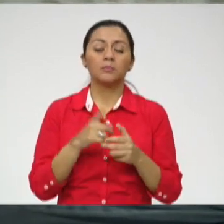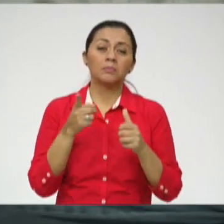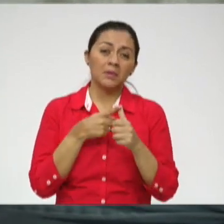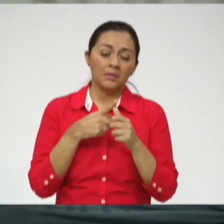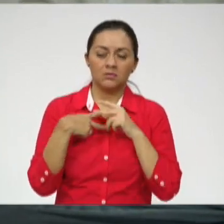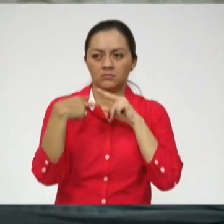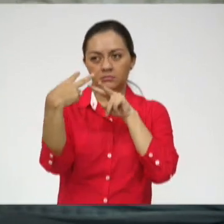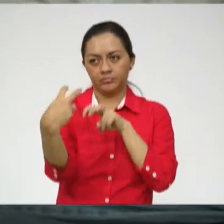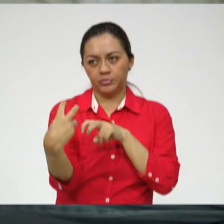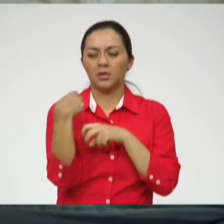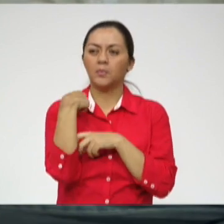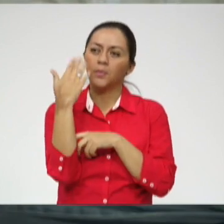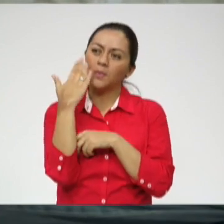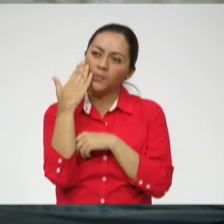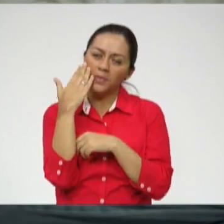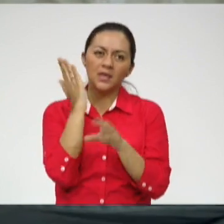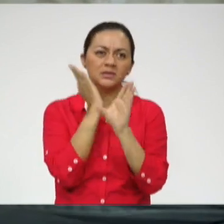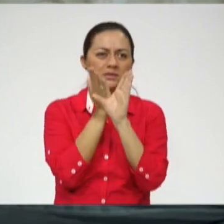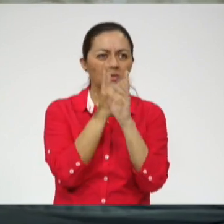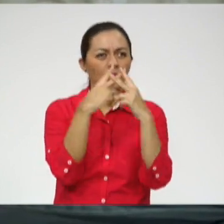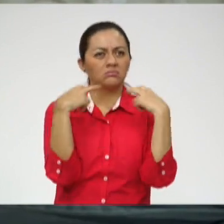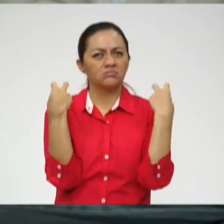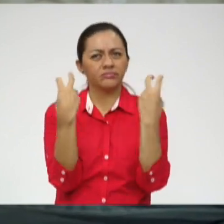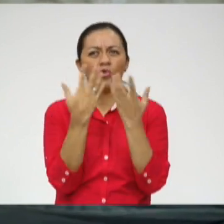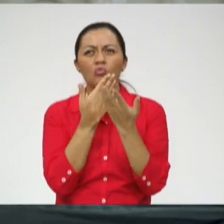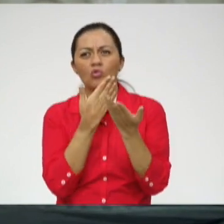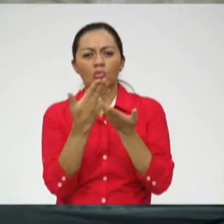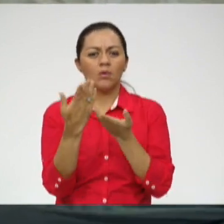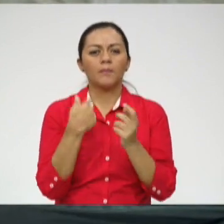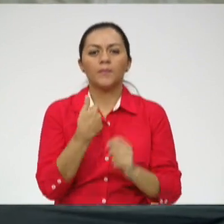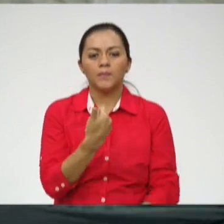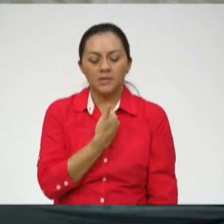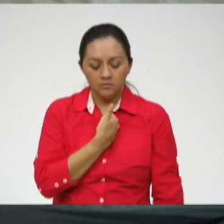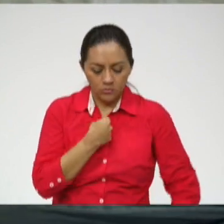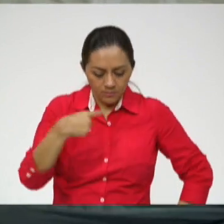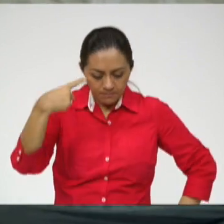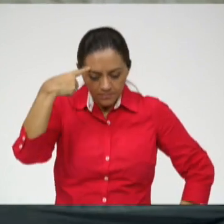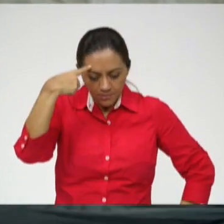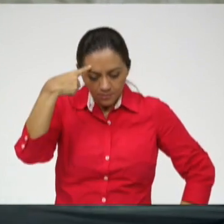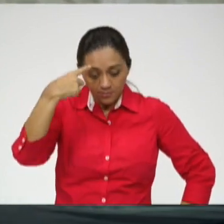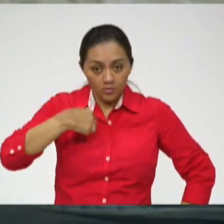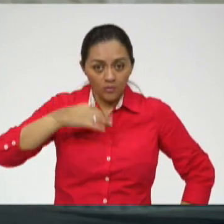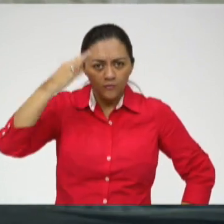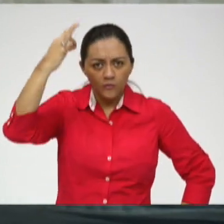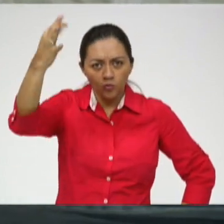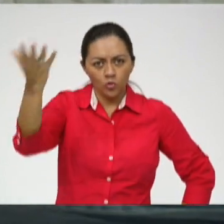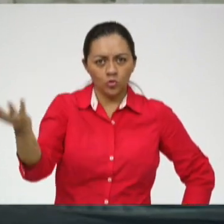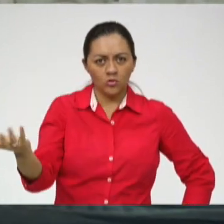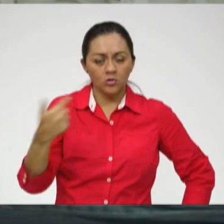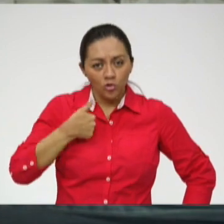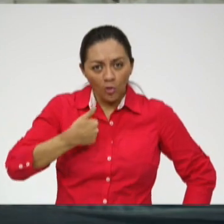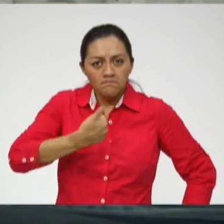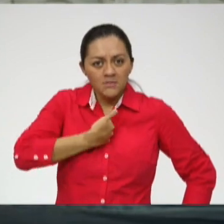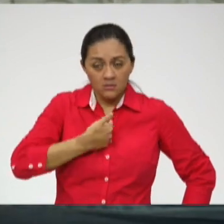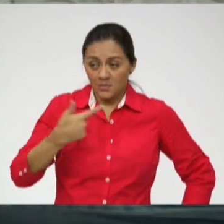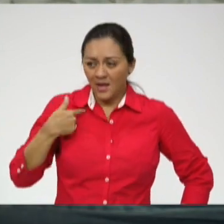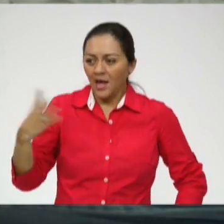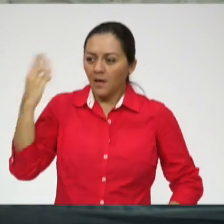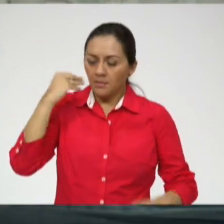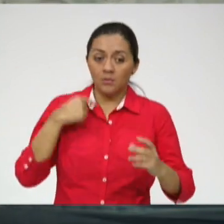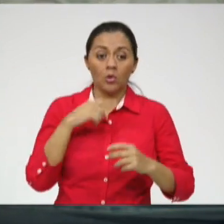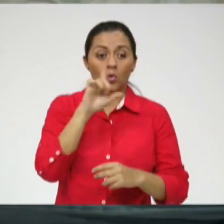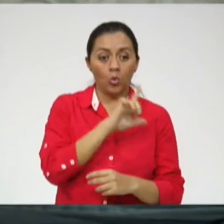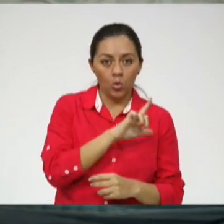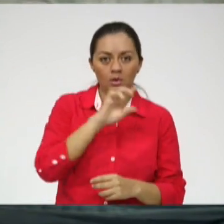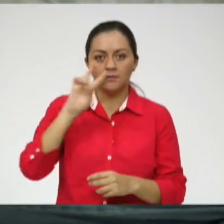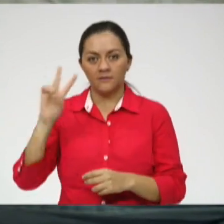tu papá, con tu psicóloga, con otra persona, tienes que meditarlo contigo mismo, porque eres tú el que va a vivir de eso, eres tú el que va a ir de lunes a